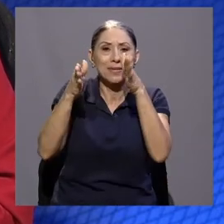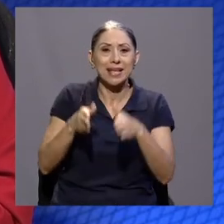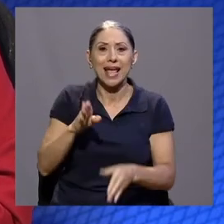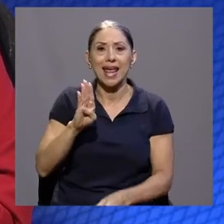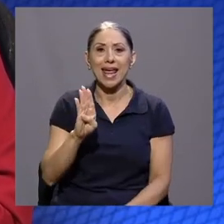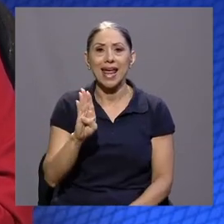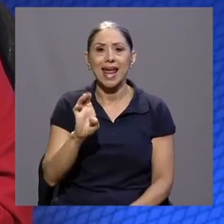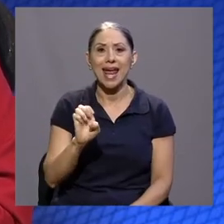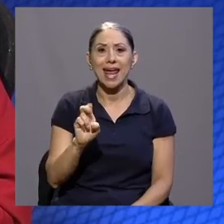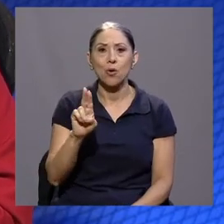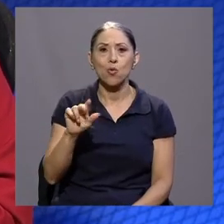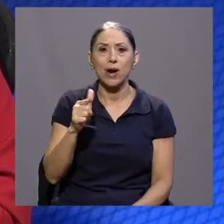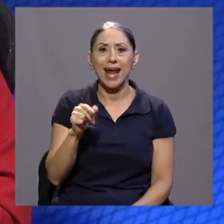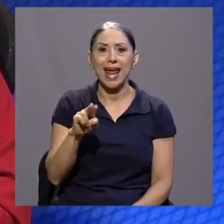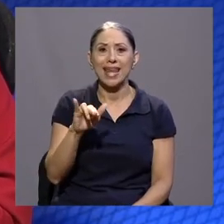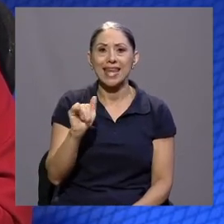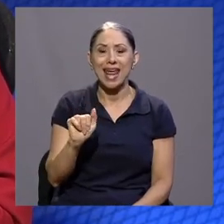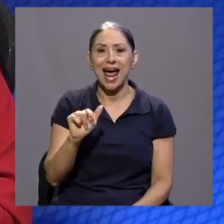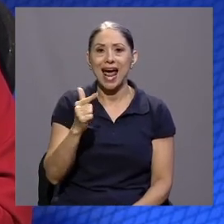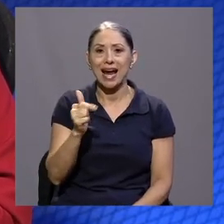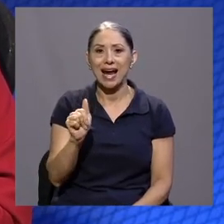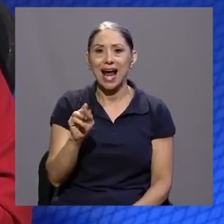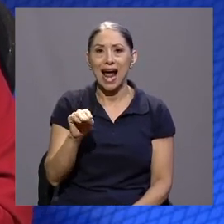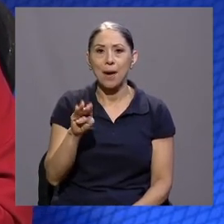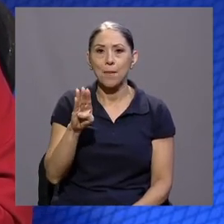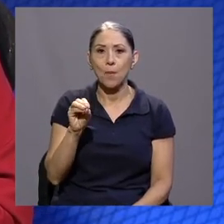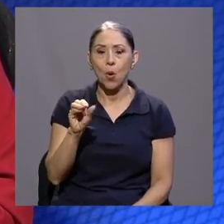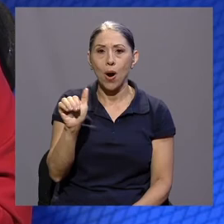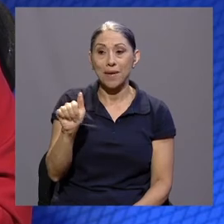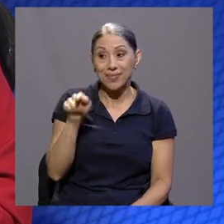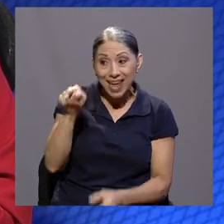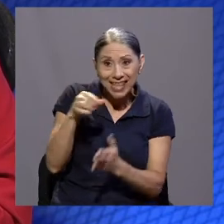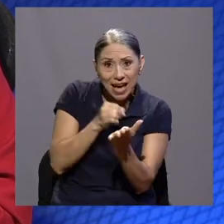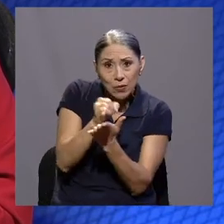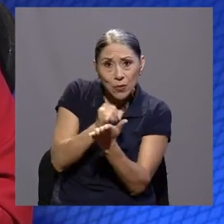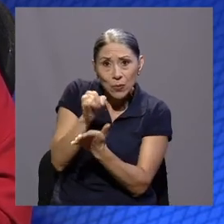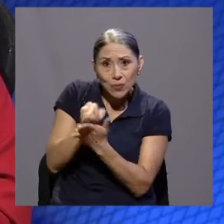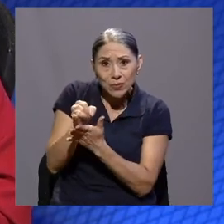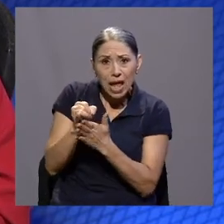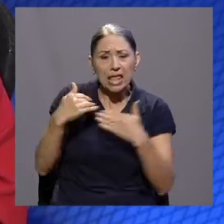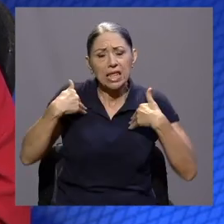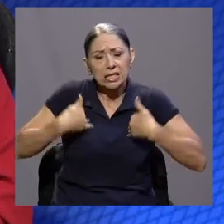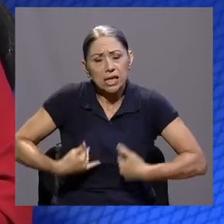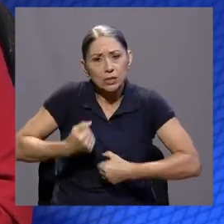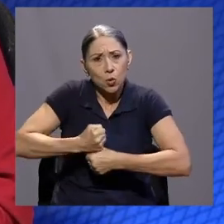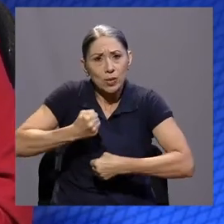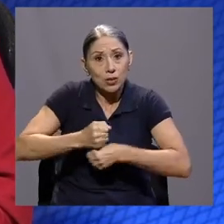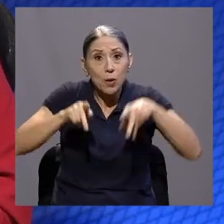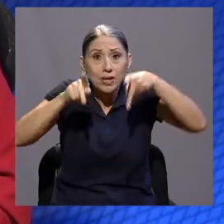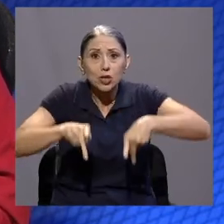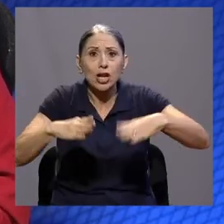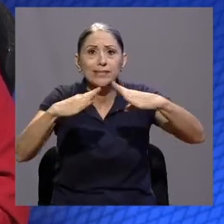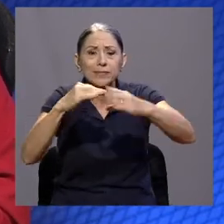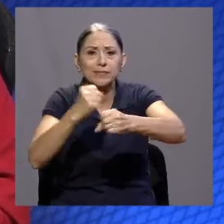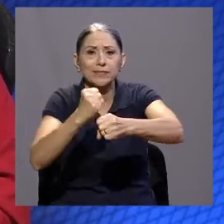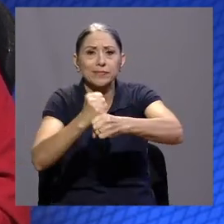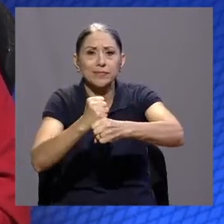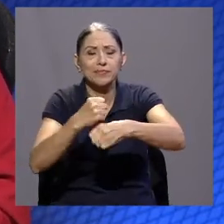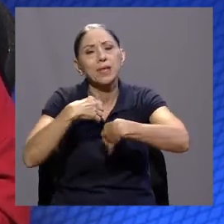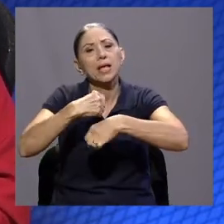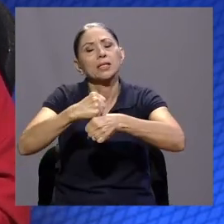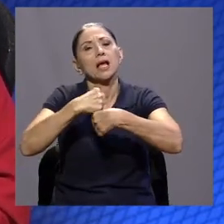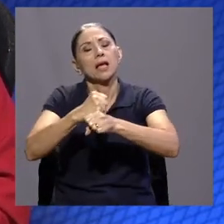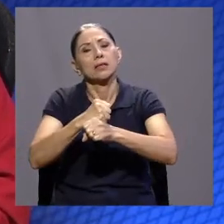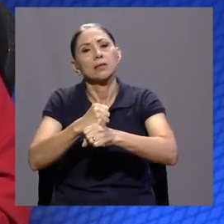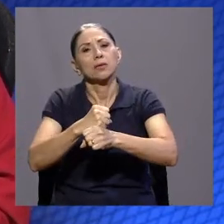Eugenia Cambua, ella realizó una investigación con respecto a lo que es el desgaste ocupacional en teletrabajadores. Entonces, ella realizó